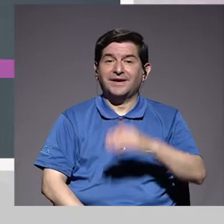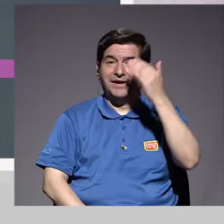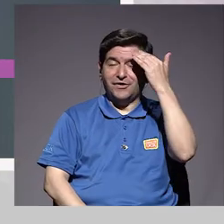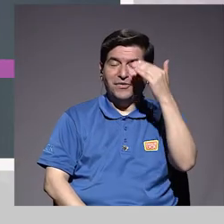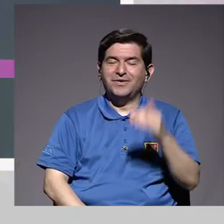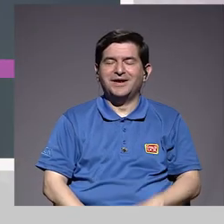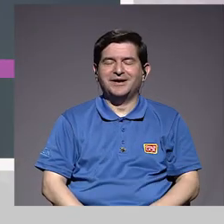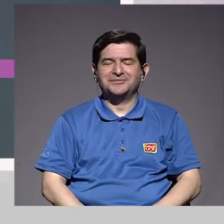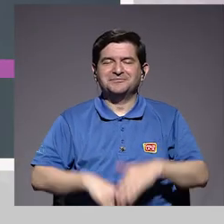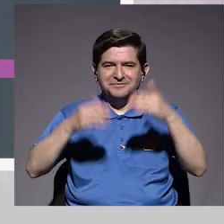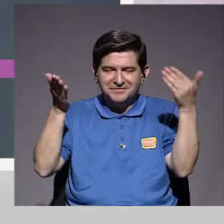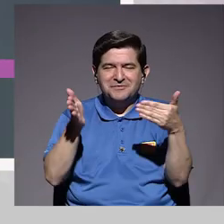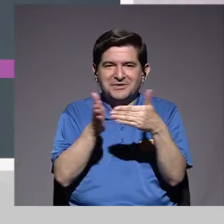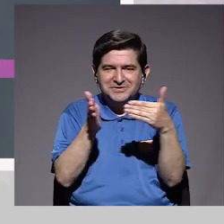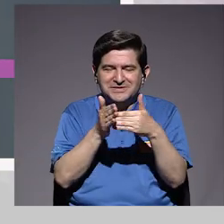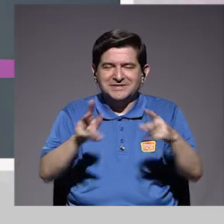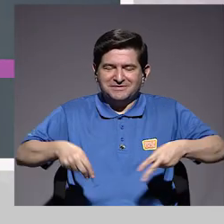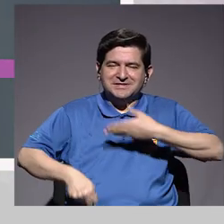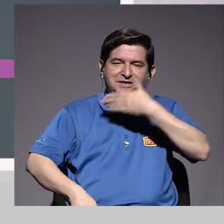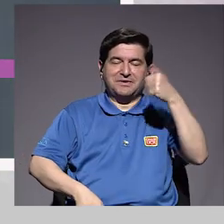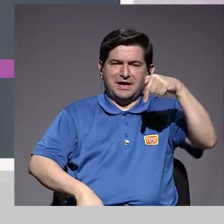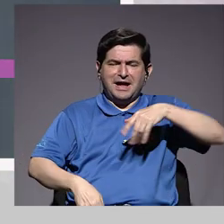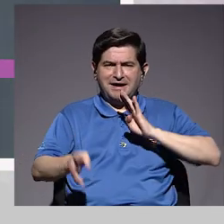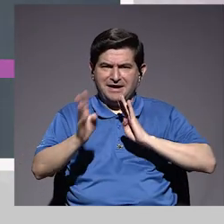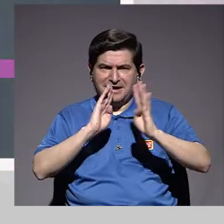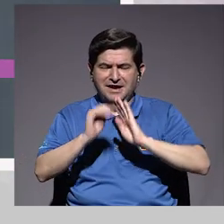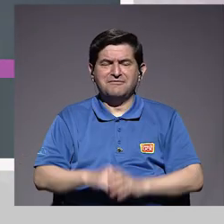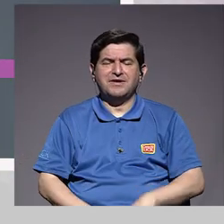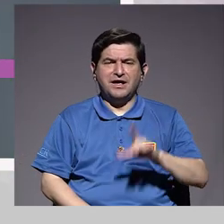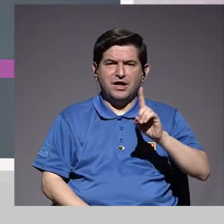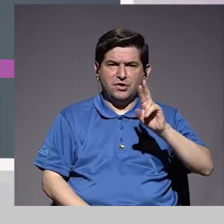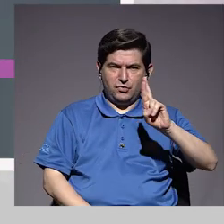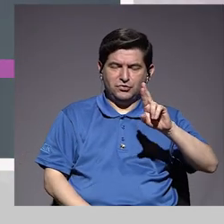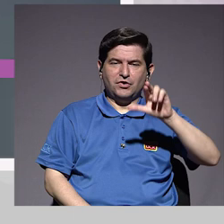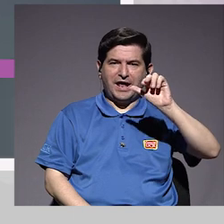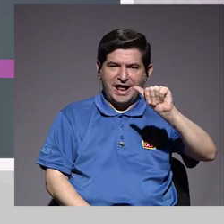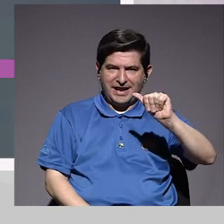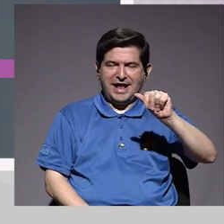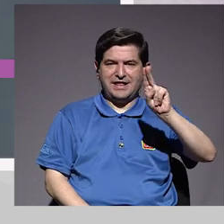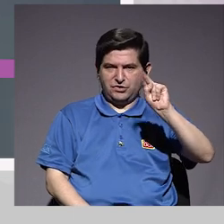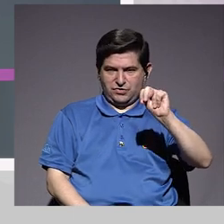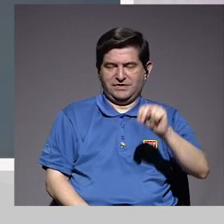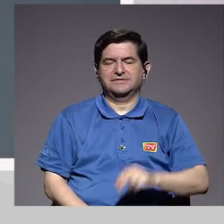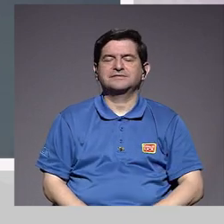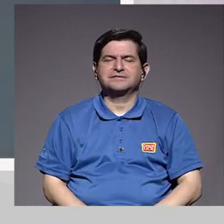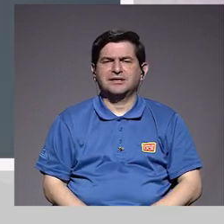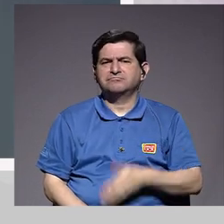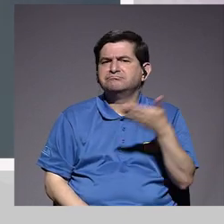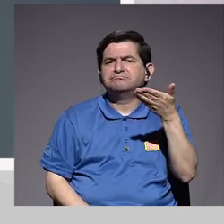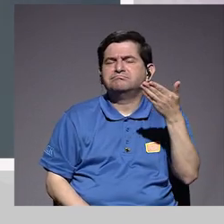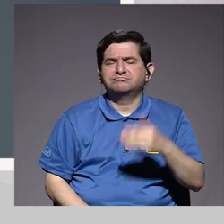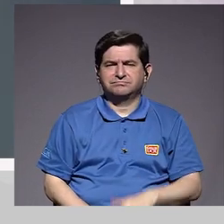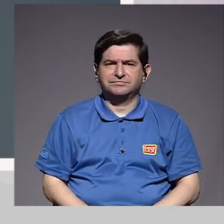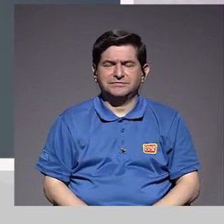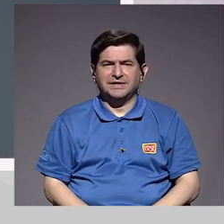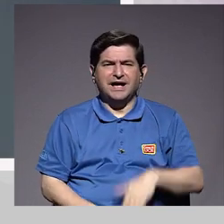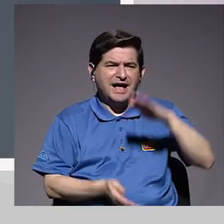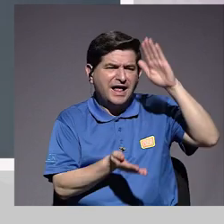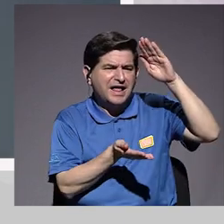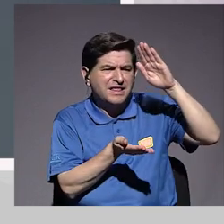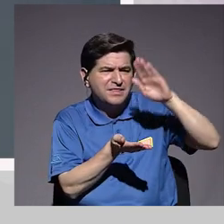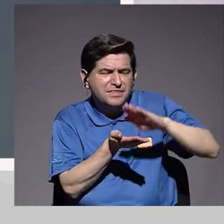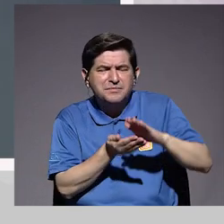Hola, ¿qué tal? Bienvenidos a Vivir Mejor. Estamos conversando hoy con el doctor Alejandro Nitzin acerca de la